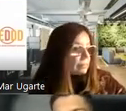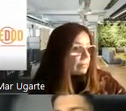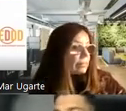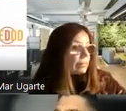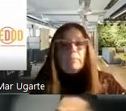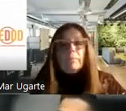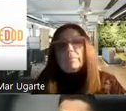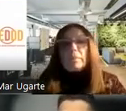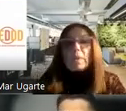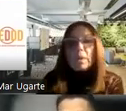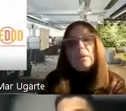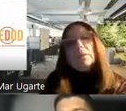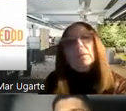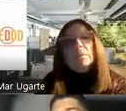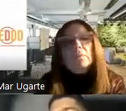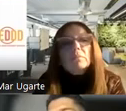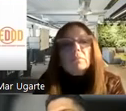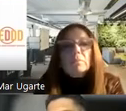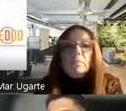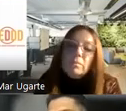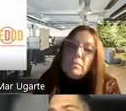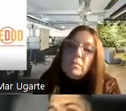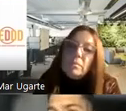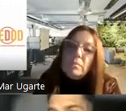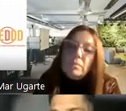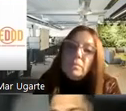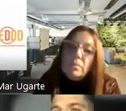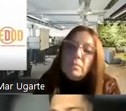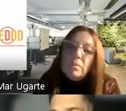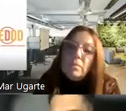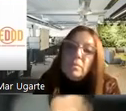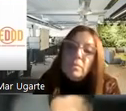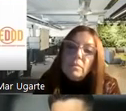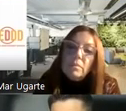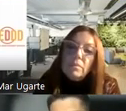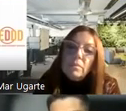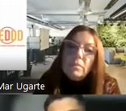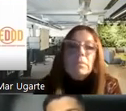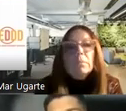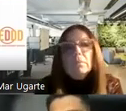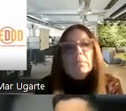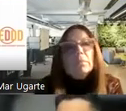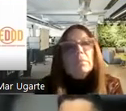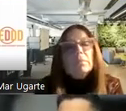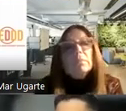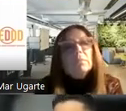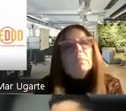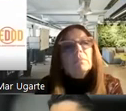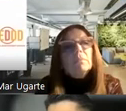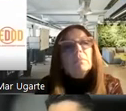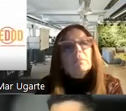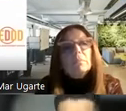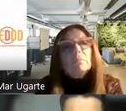fantomia. Bueno, pues todo esto puede dar pérdida del olfato. Y si yo pierdo el olfato, ¿qué me estoy perdiendo? Pues me estoy perdiendo primero